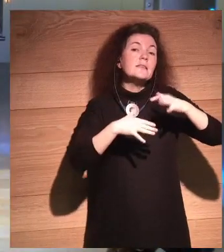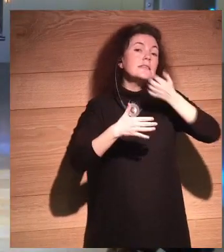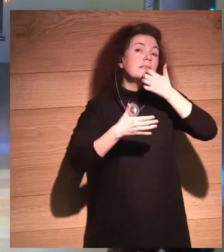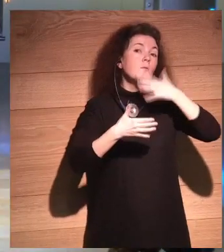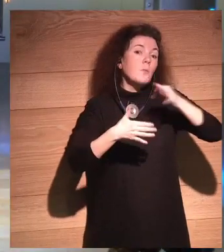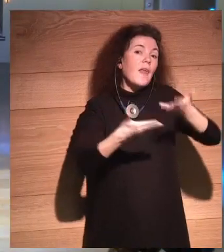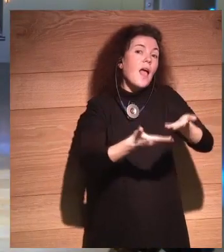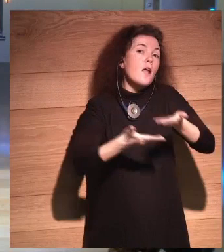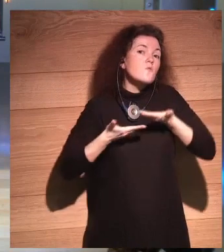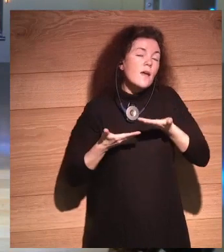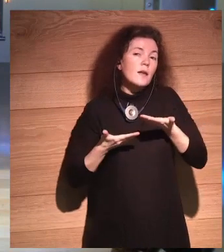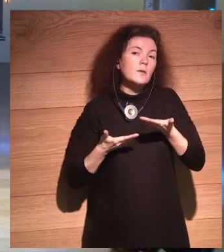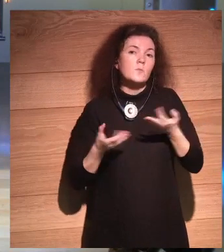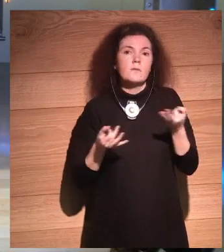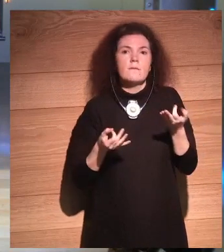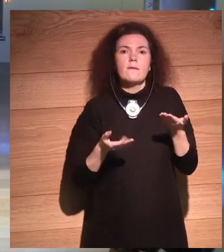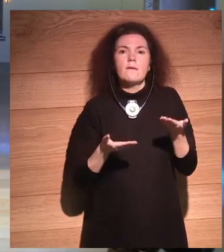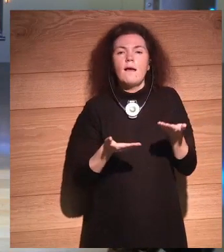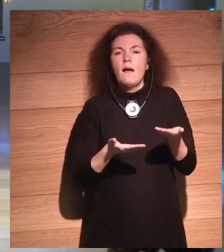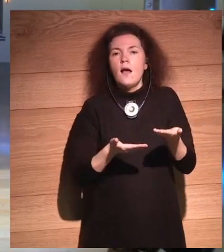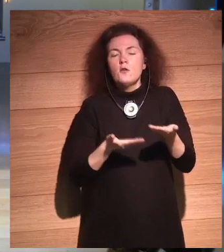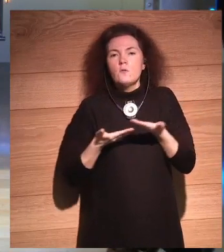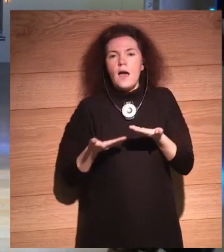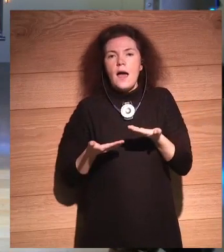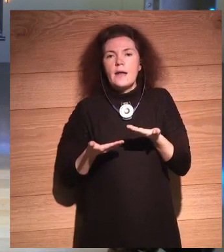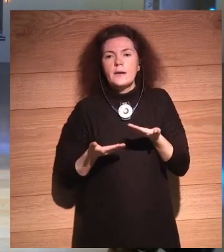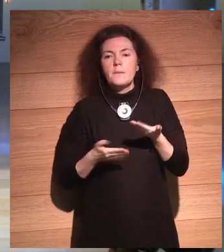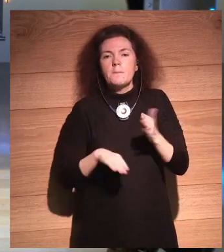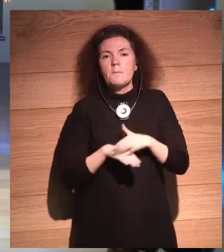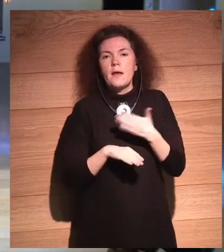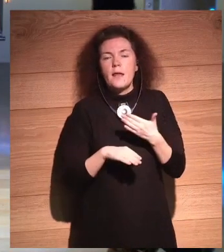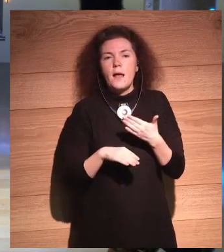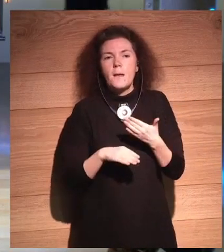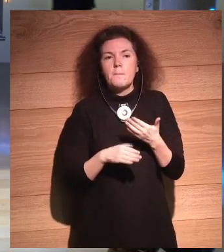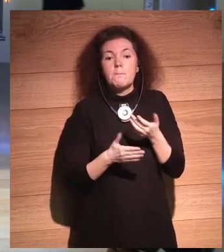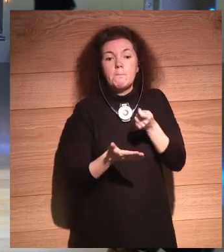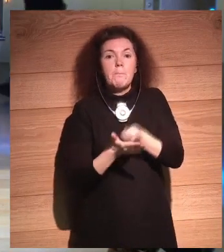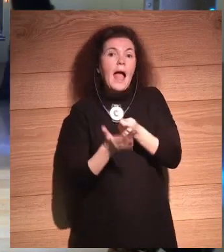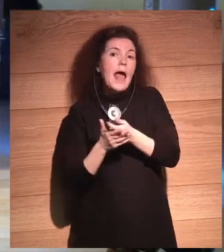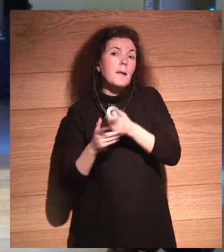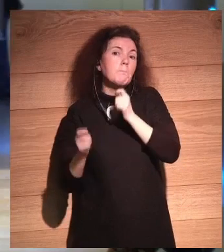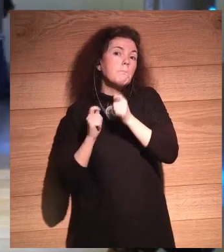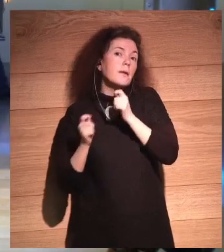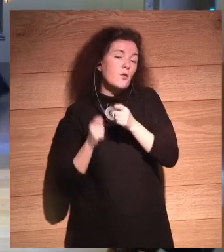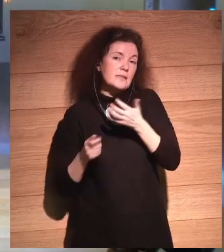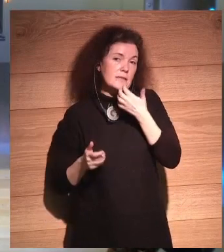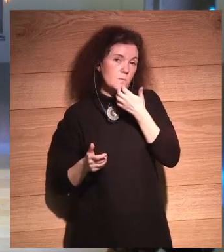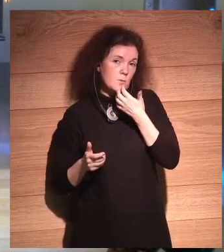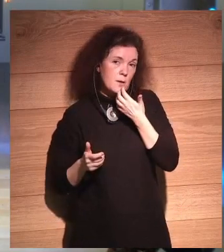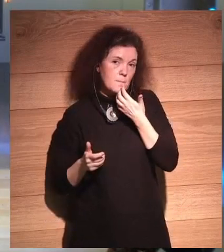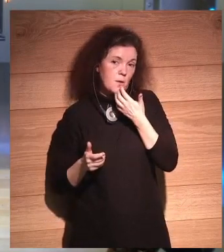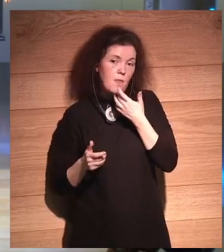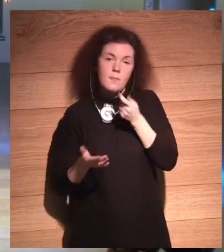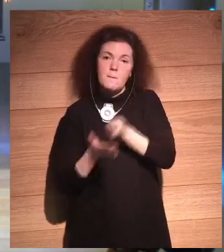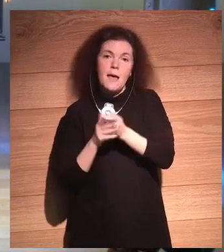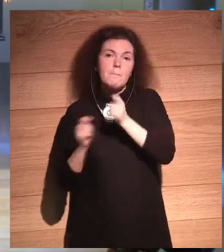ayuden a pagar a periodistas, que